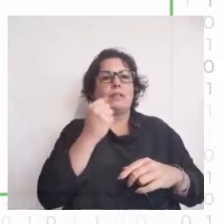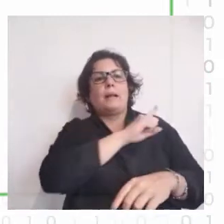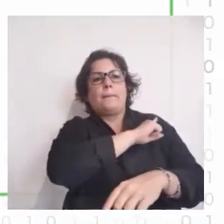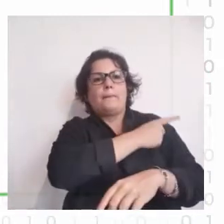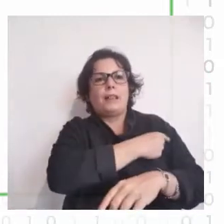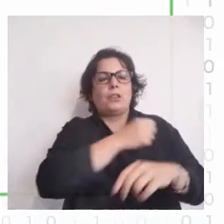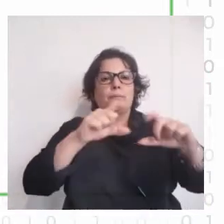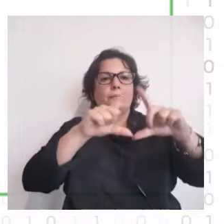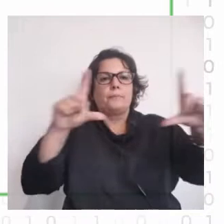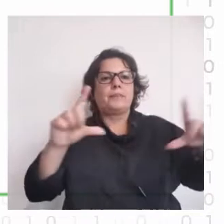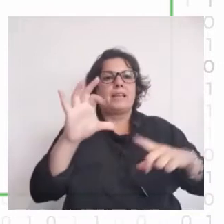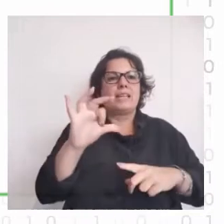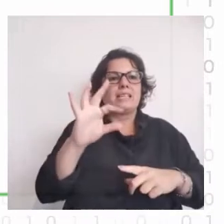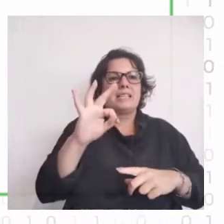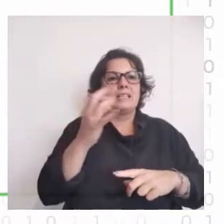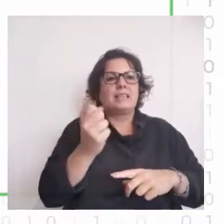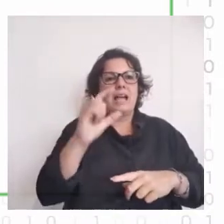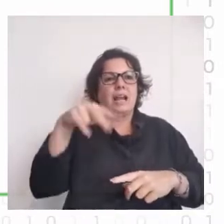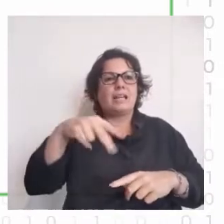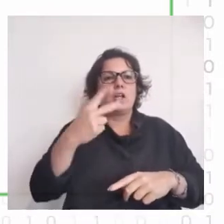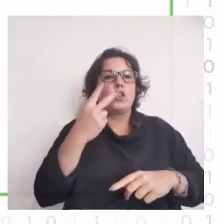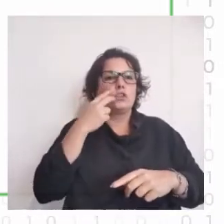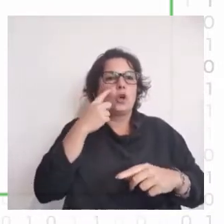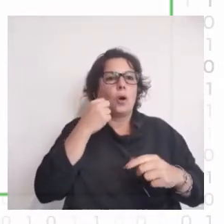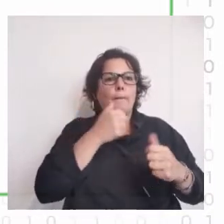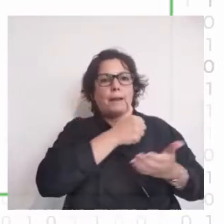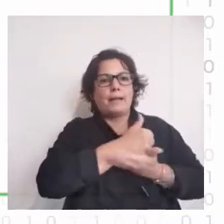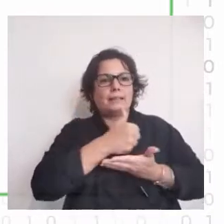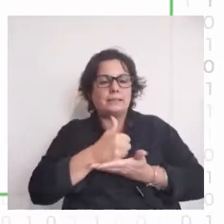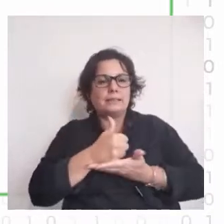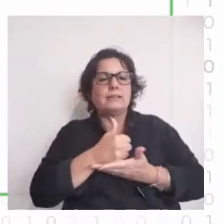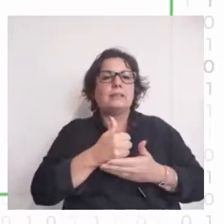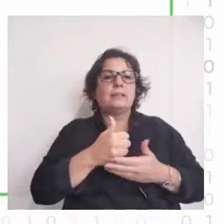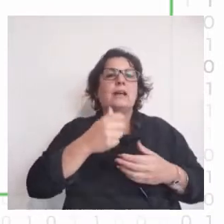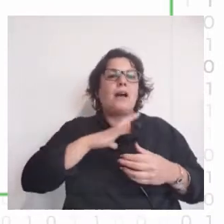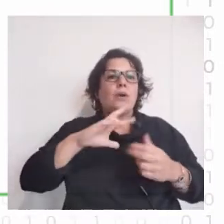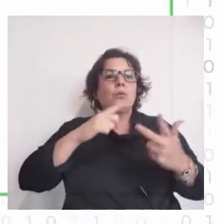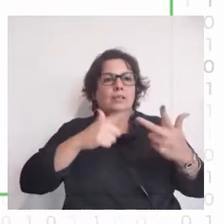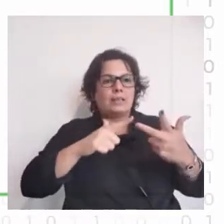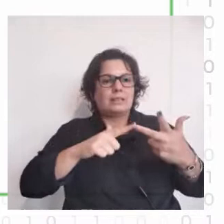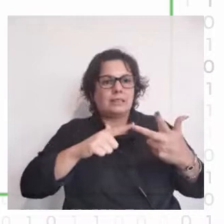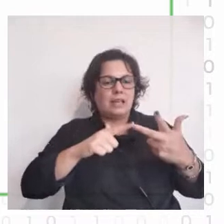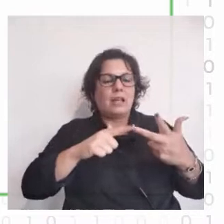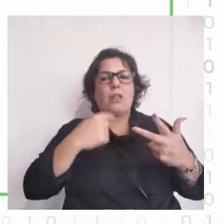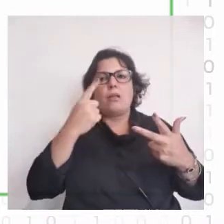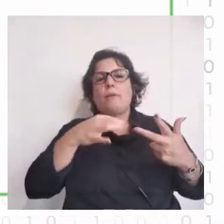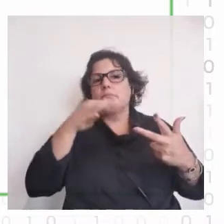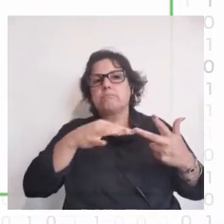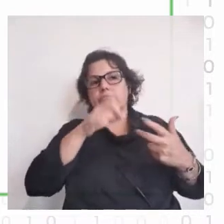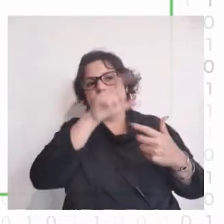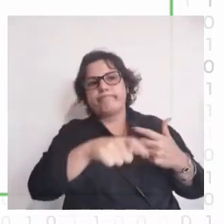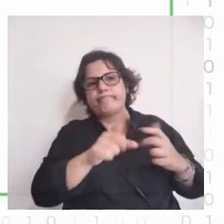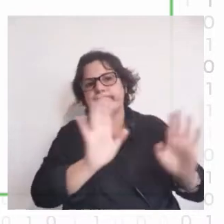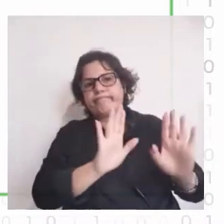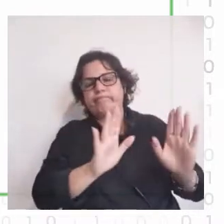Stalin acompañado de dos hombres, originalmente había un tercer hombre que luego fue declarado persona no grata para el régimen y